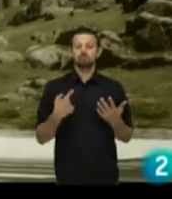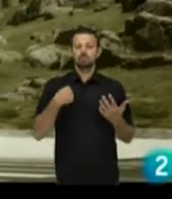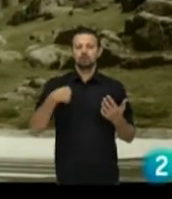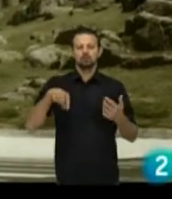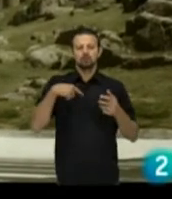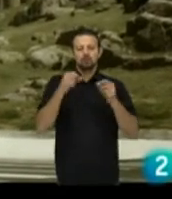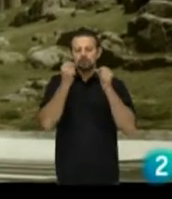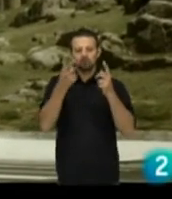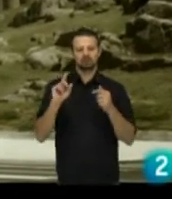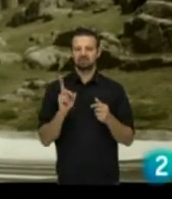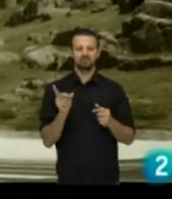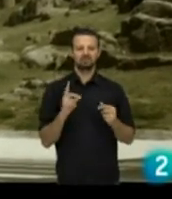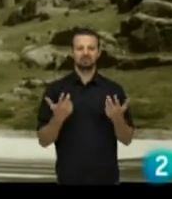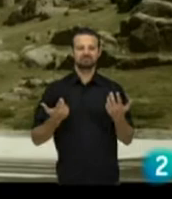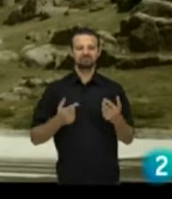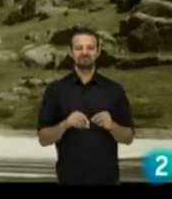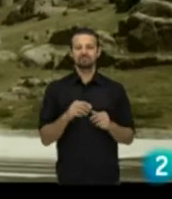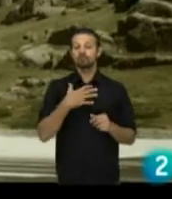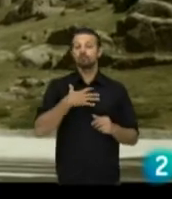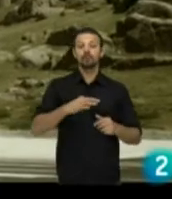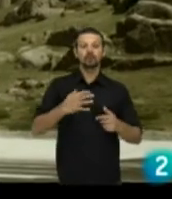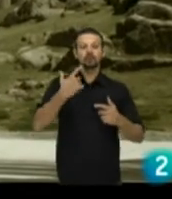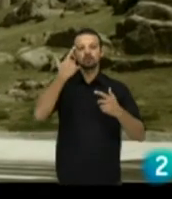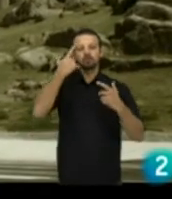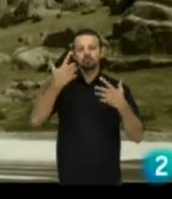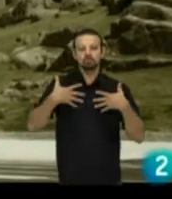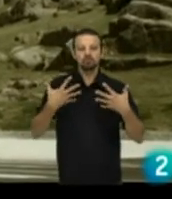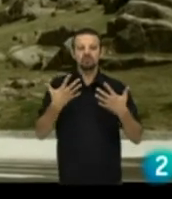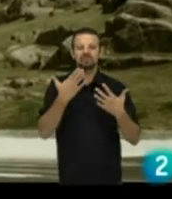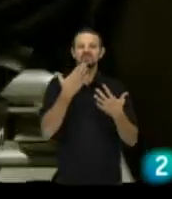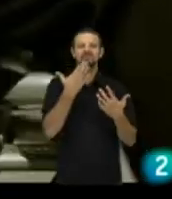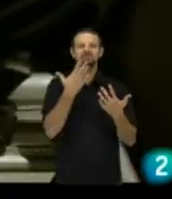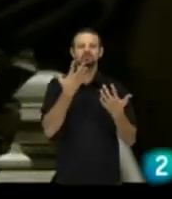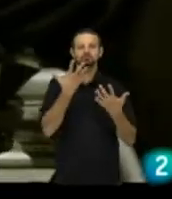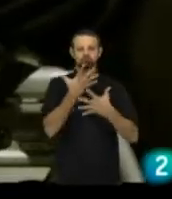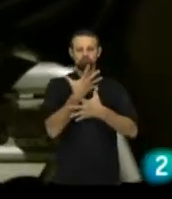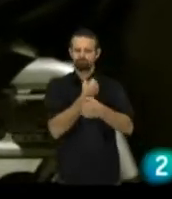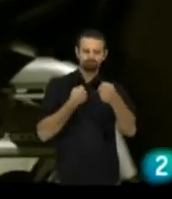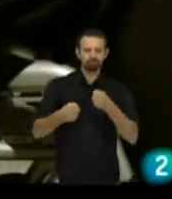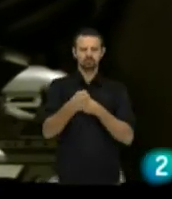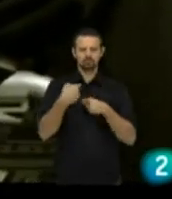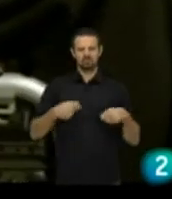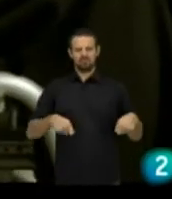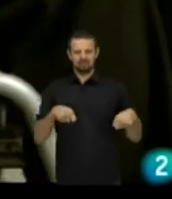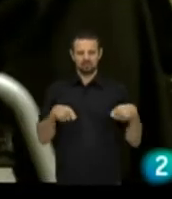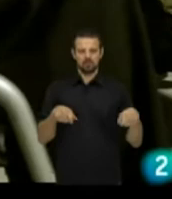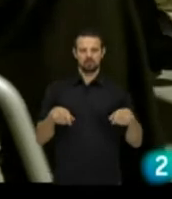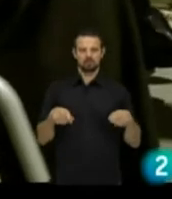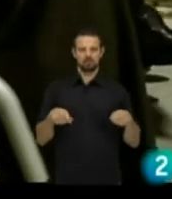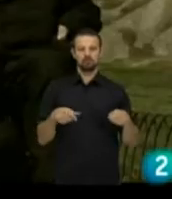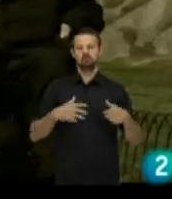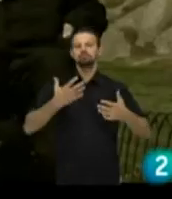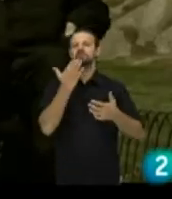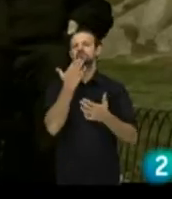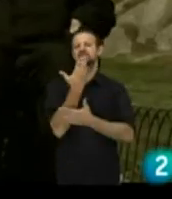No nos damos cuenta que en cualquier momento, en cualquier momento, puedes pasar al otro lado de la barra. Y fíjate, ya ni siquiera